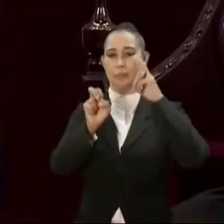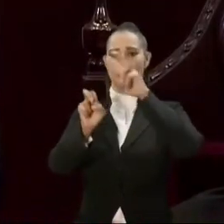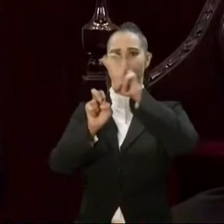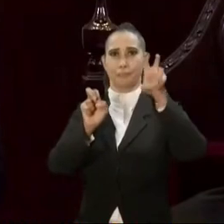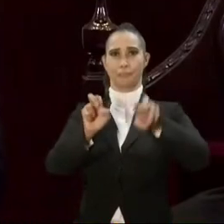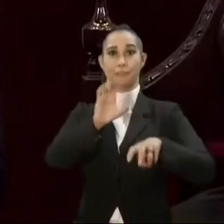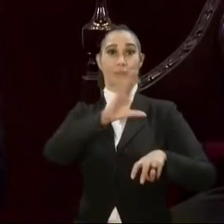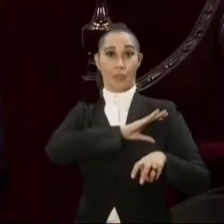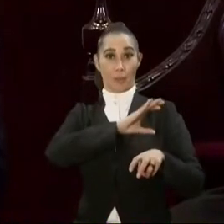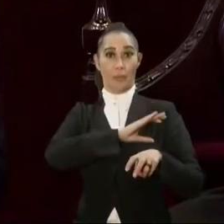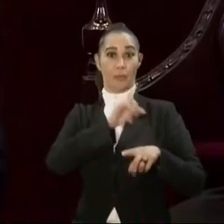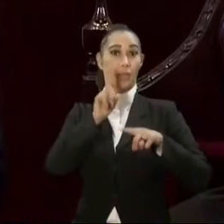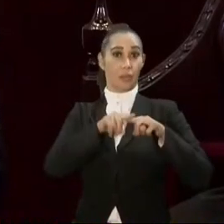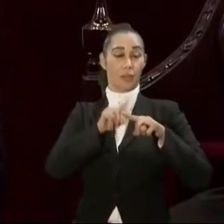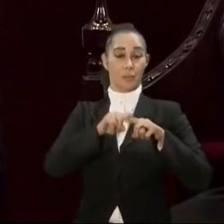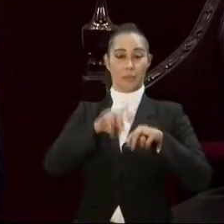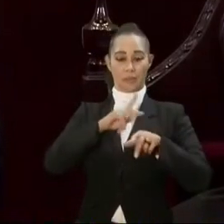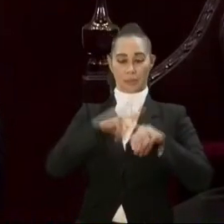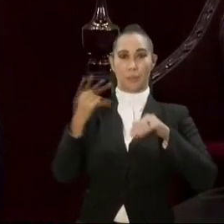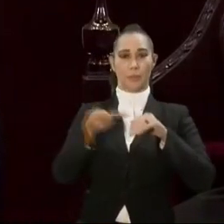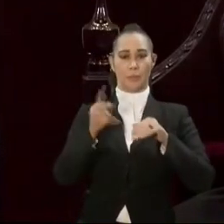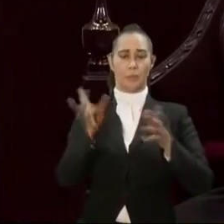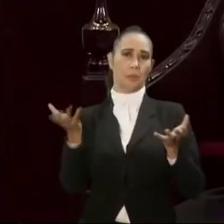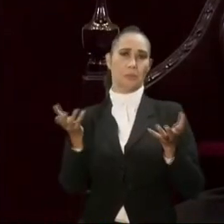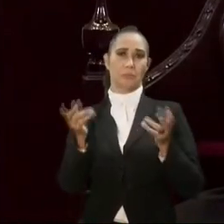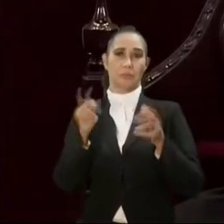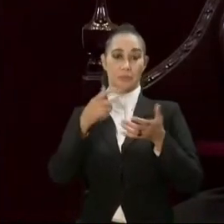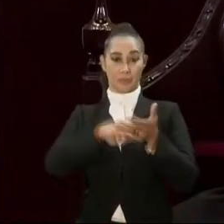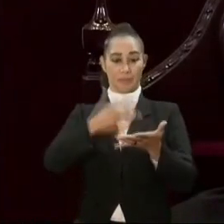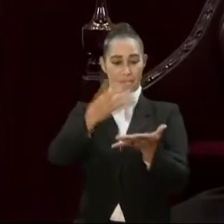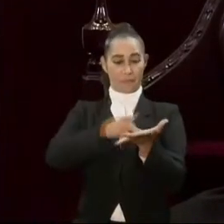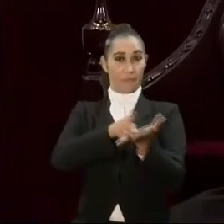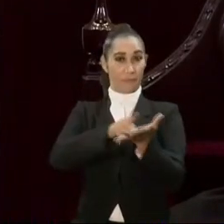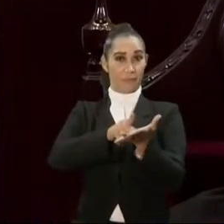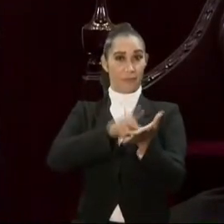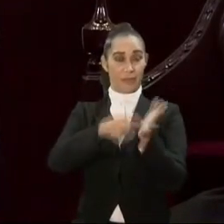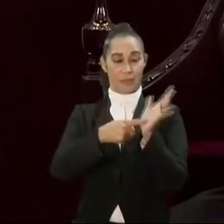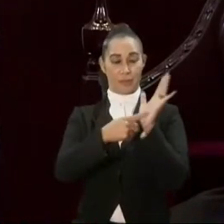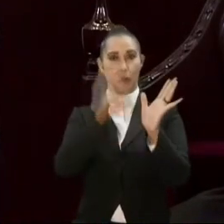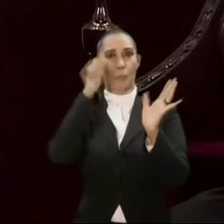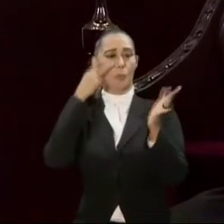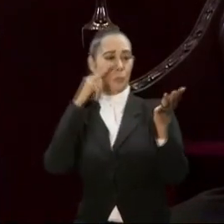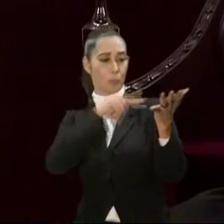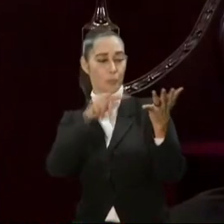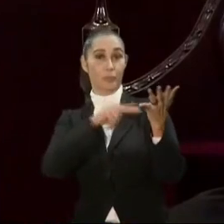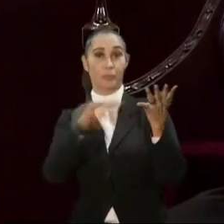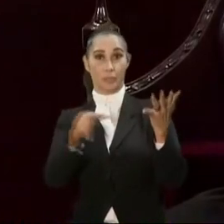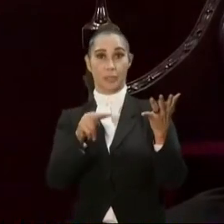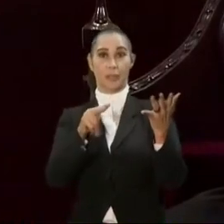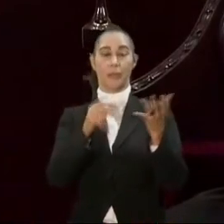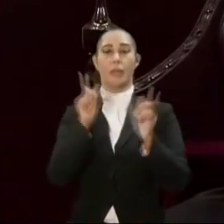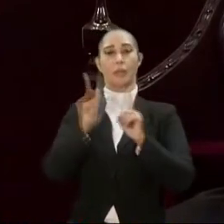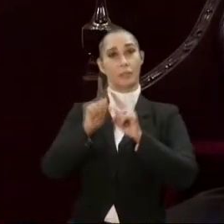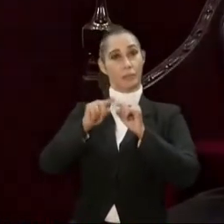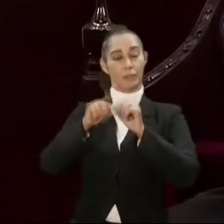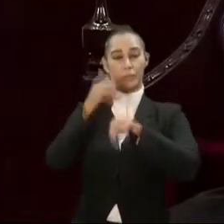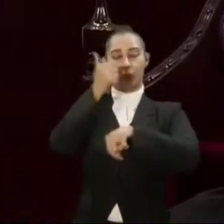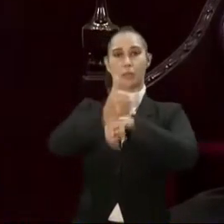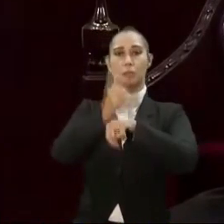de la policía según los mapas de calor en tiempo real que describen el fenómeno delincuencial en función de la posición